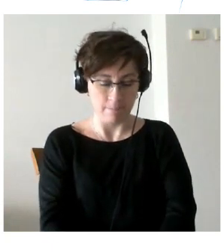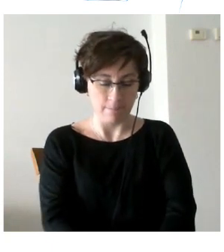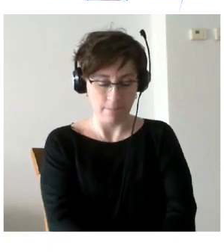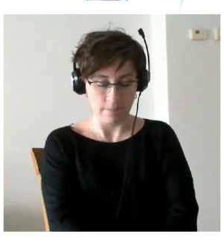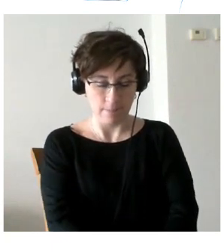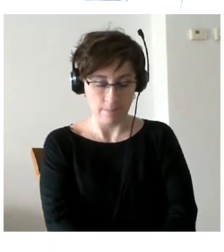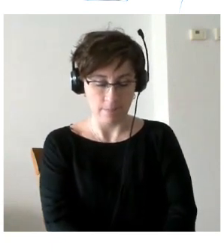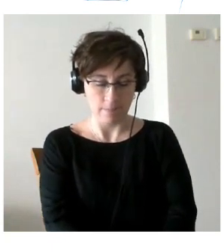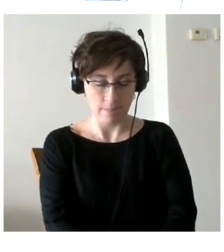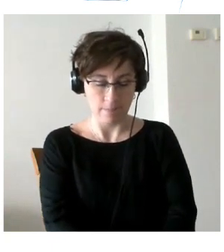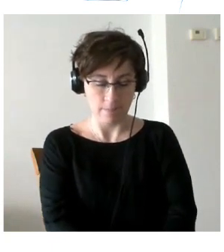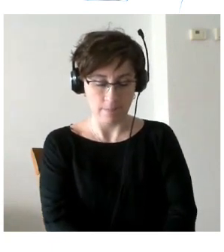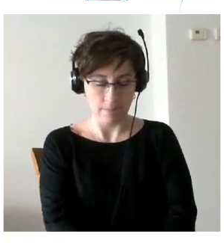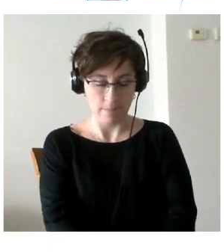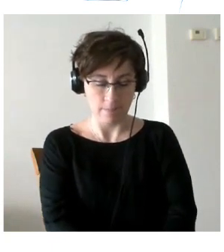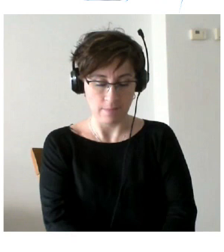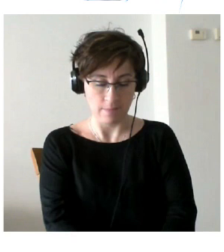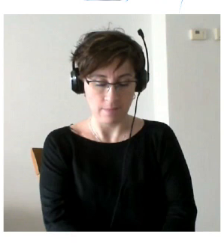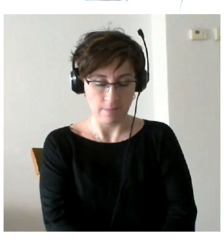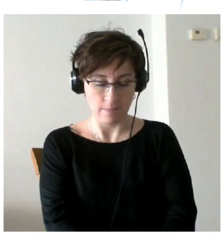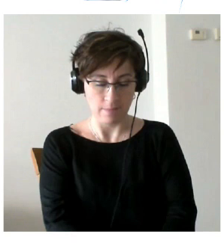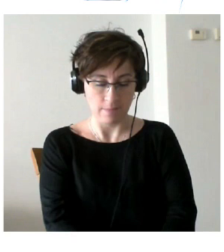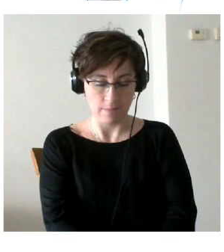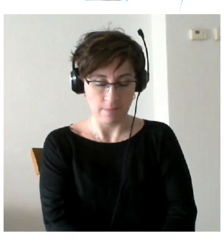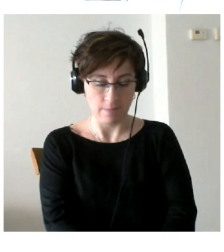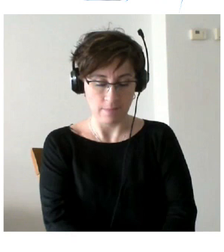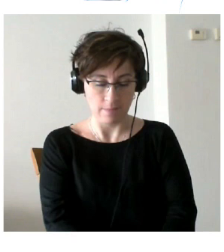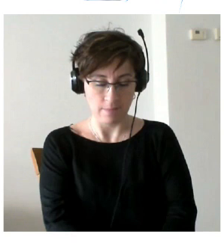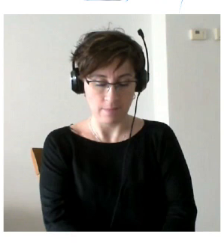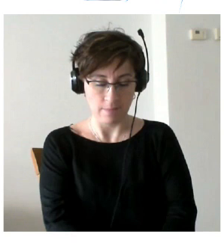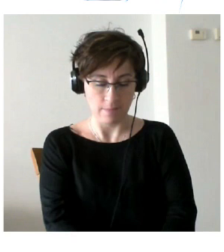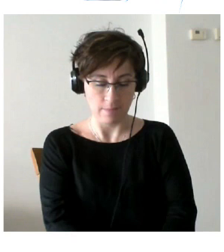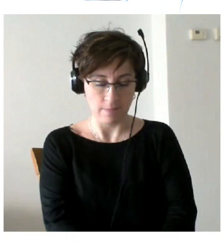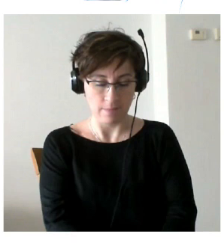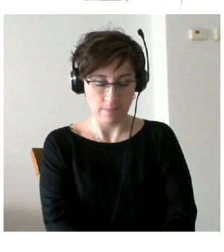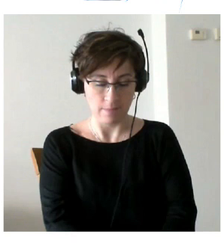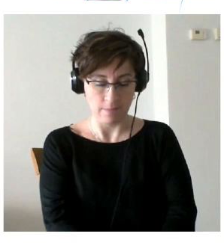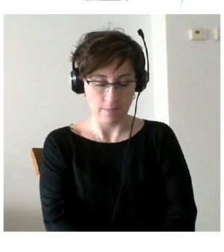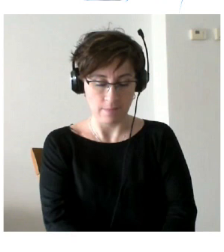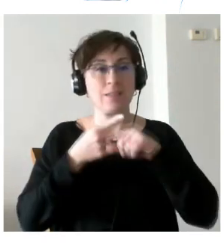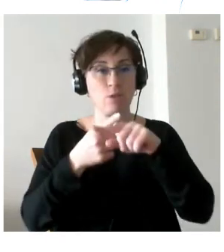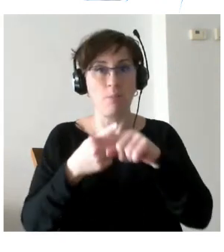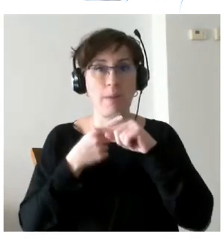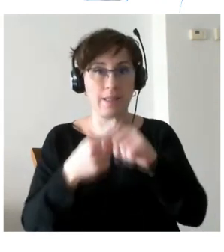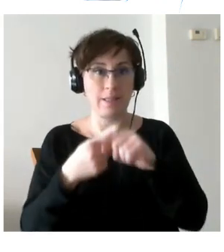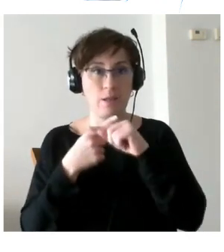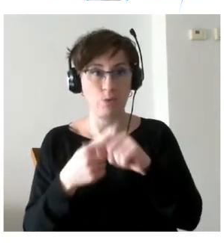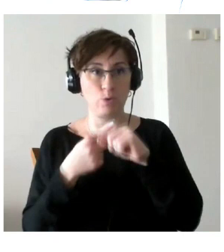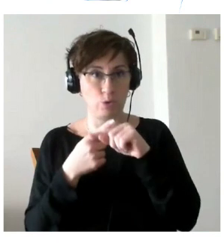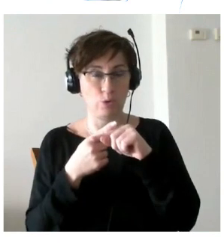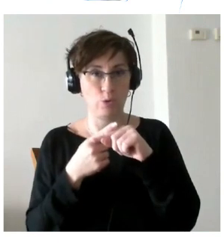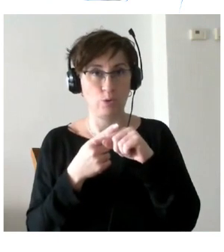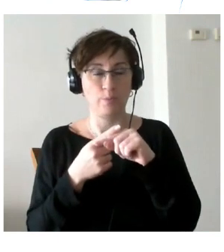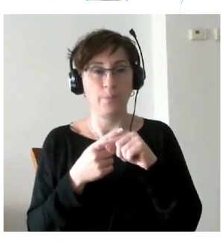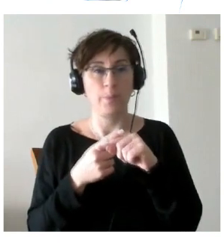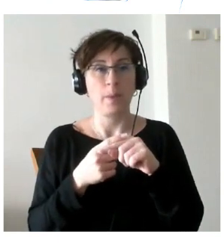Esto es la conjunción de intereses compartidos como se veía en la presentación de este acto. Es decir, plena inclusión